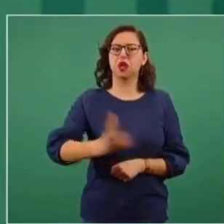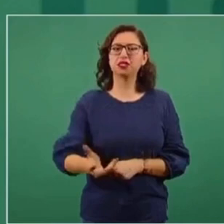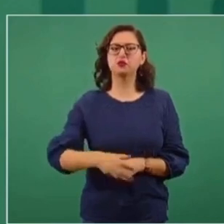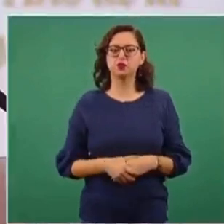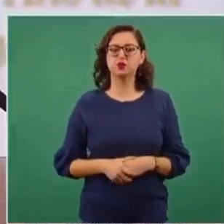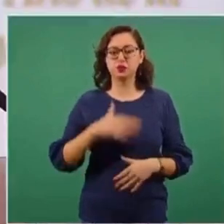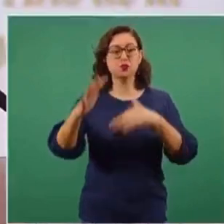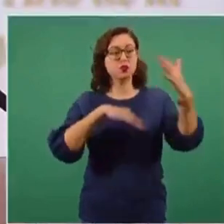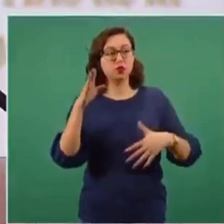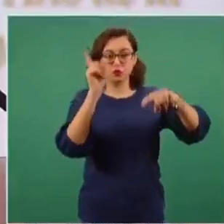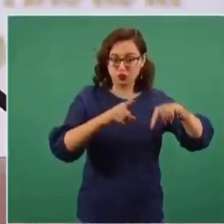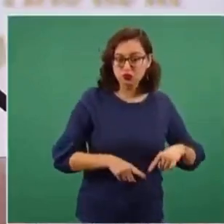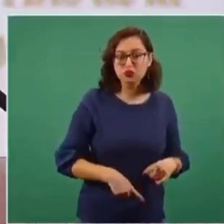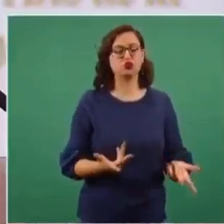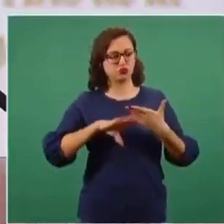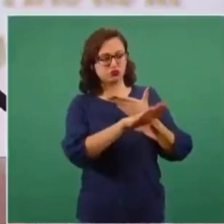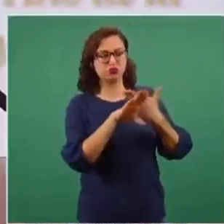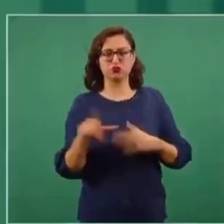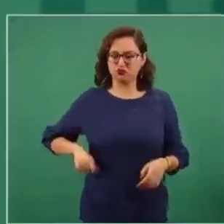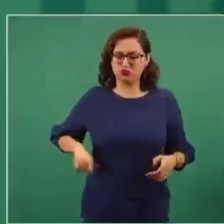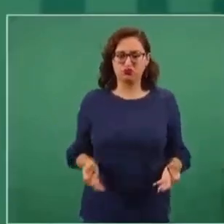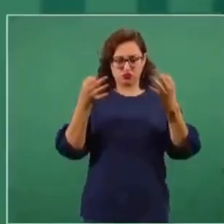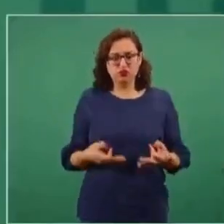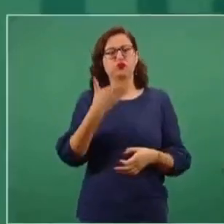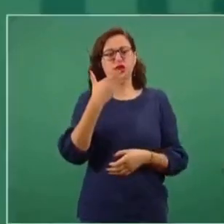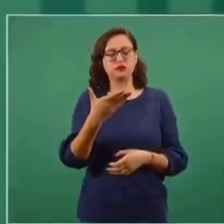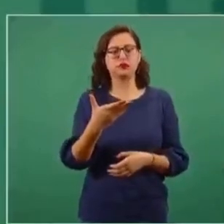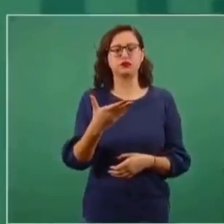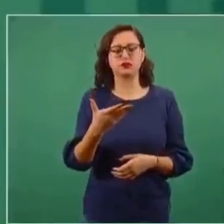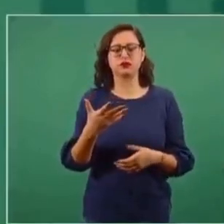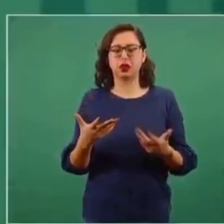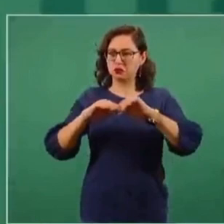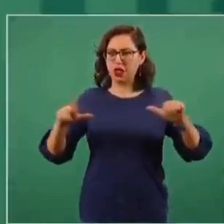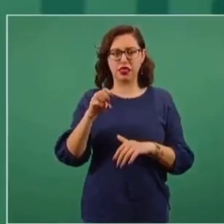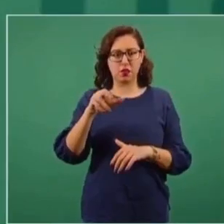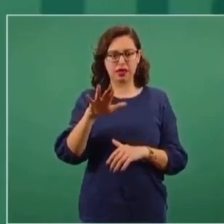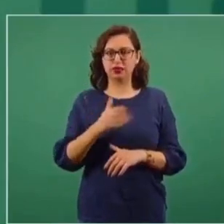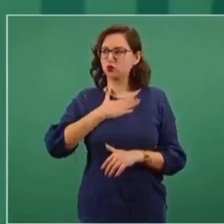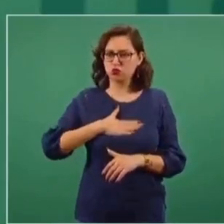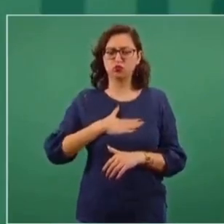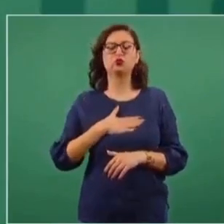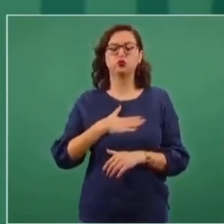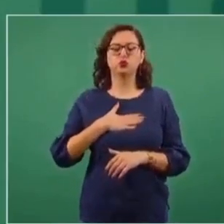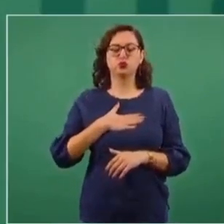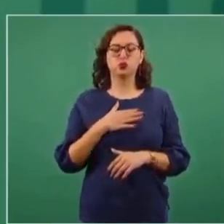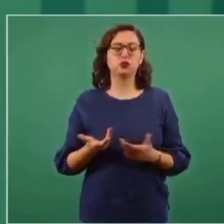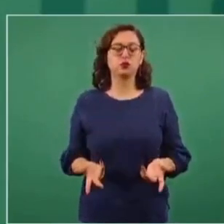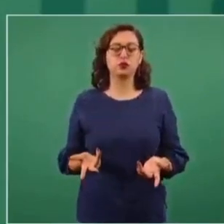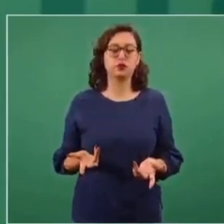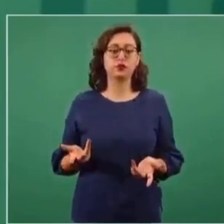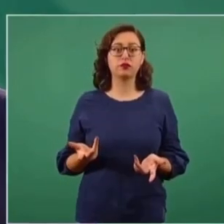bueno para acabar con la corrupción, para dignificar al gobierno, para que haya democracia y haya justicia. Y no